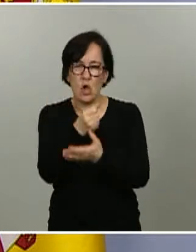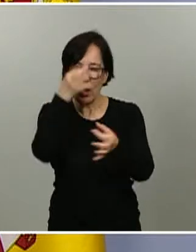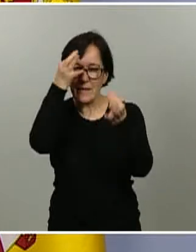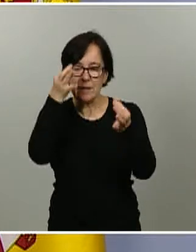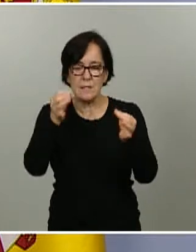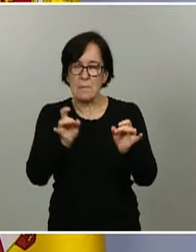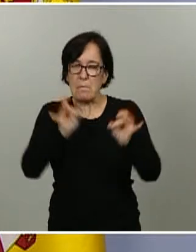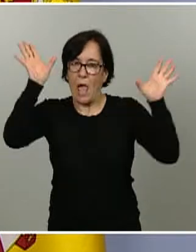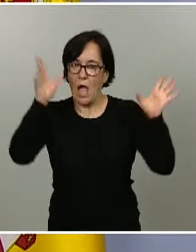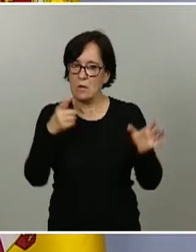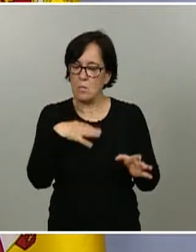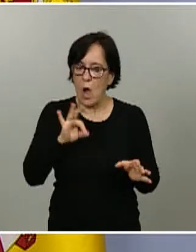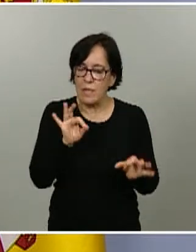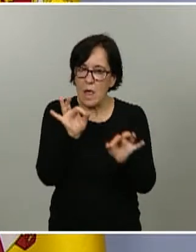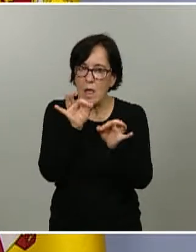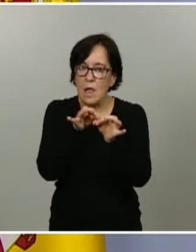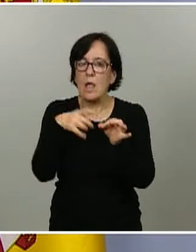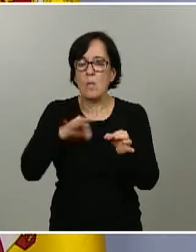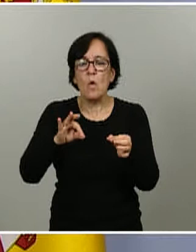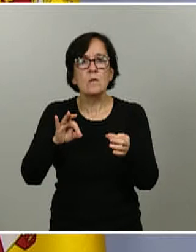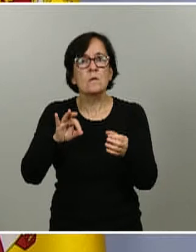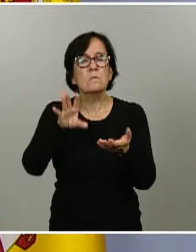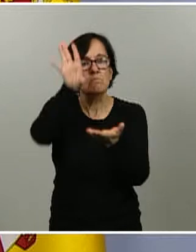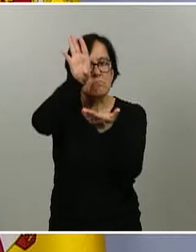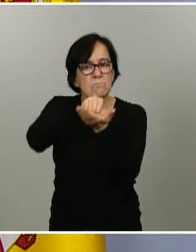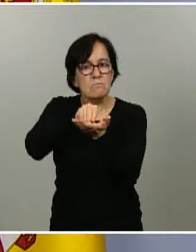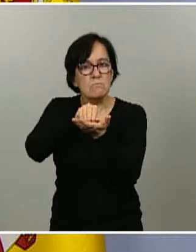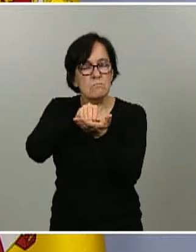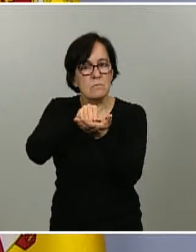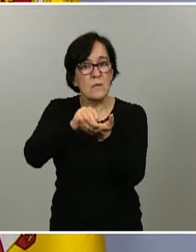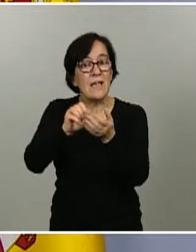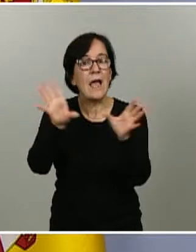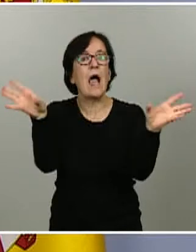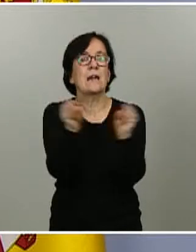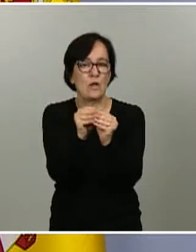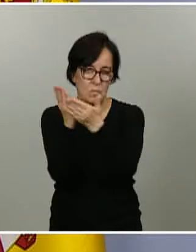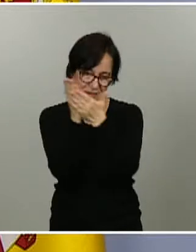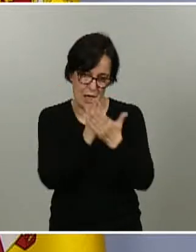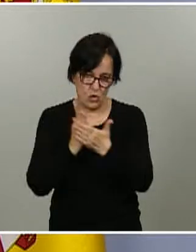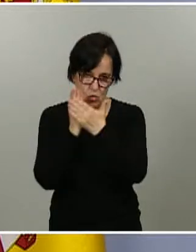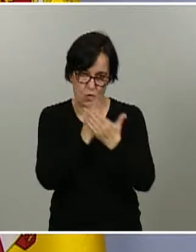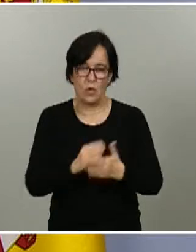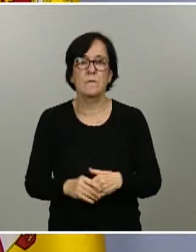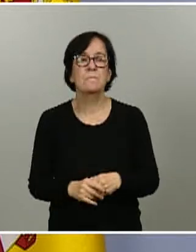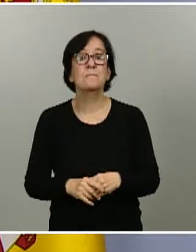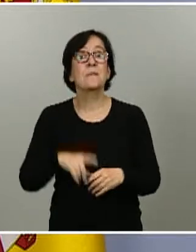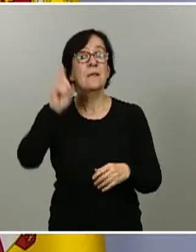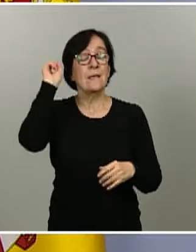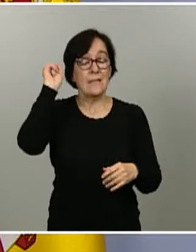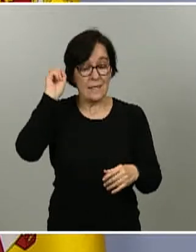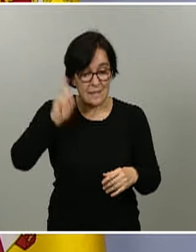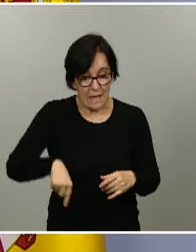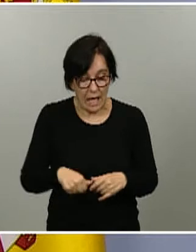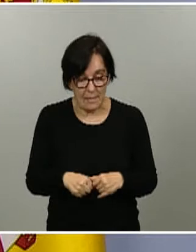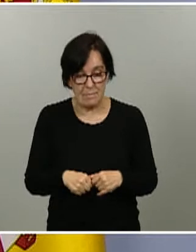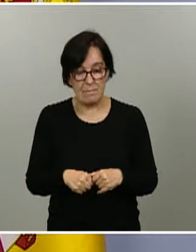especificidad los tendrán ustedes recogidos en el resumen del estudio. Pero, además, lo que quiero, uno de